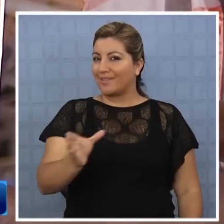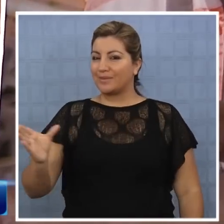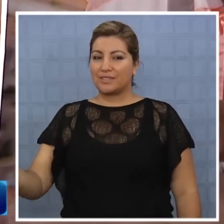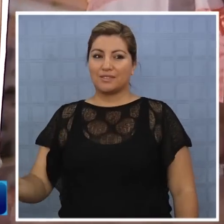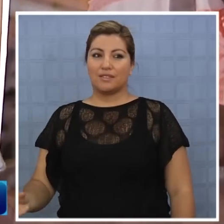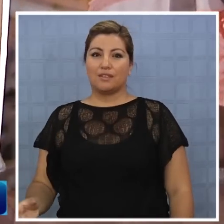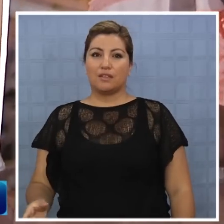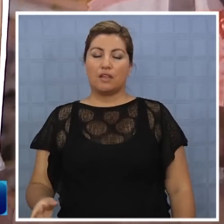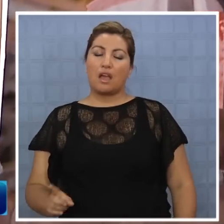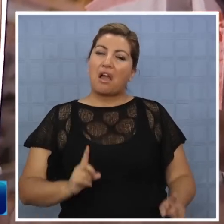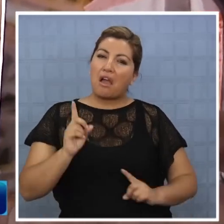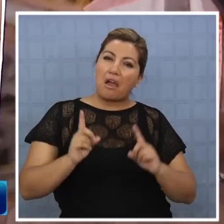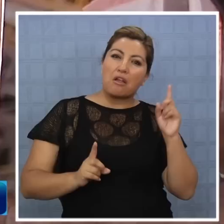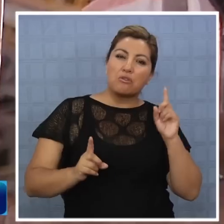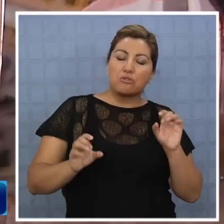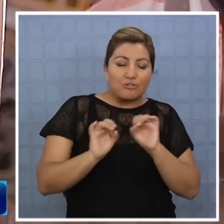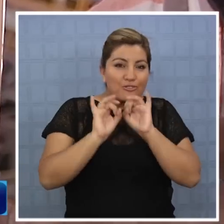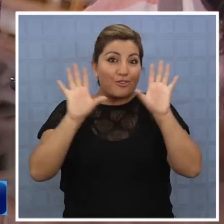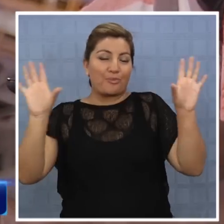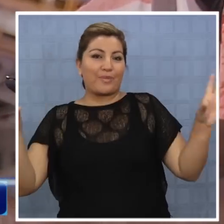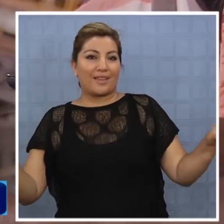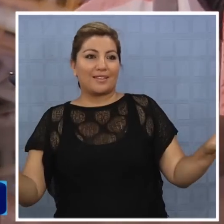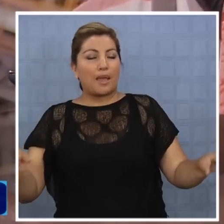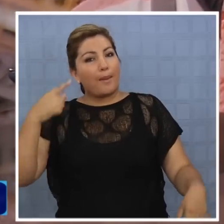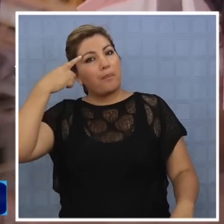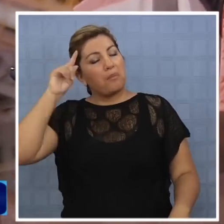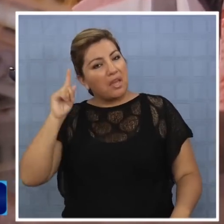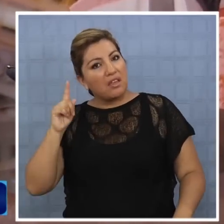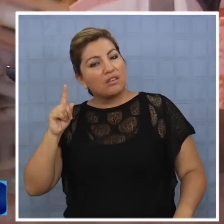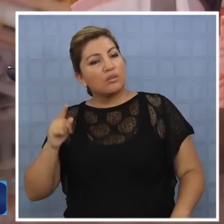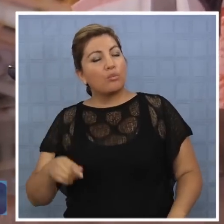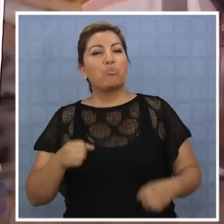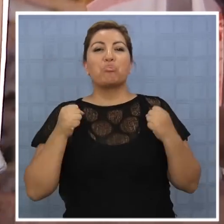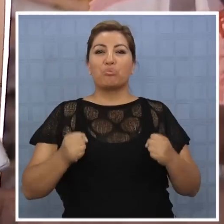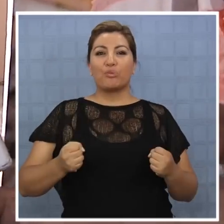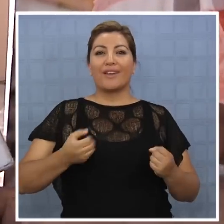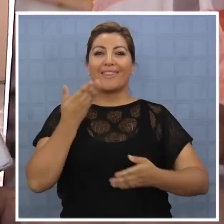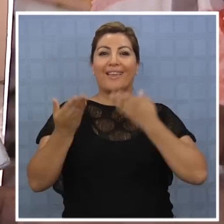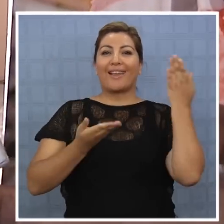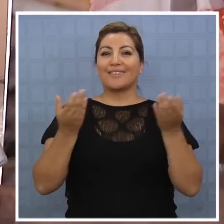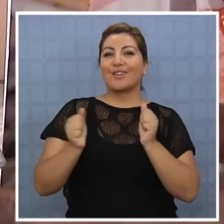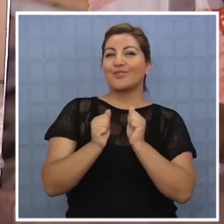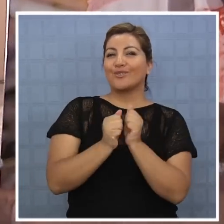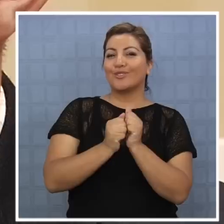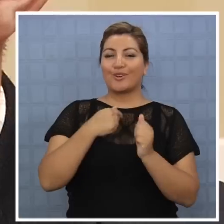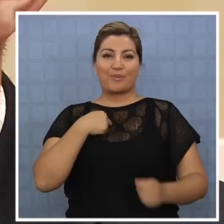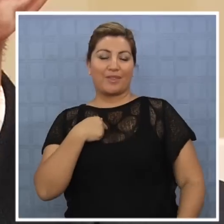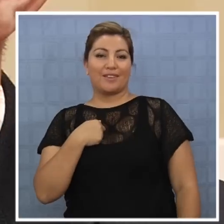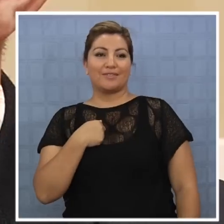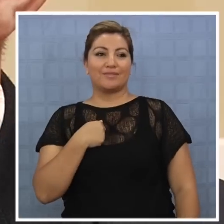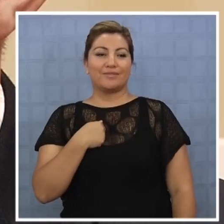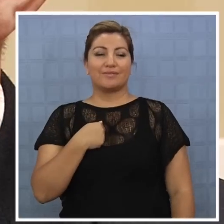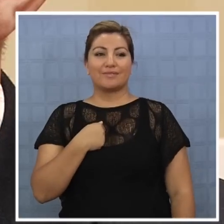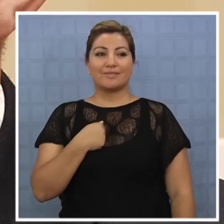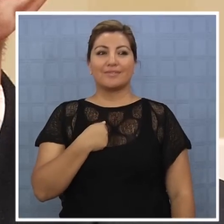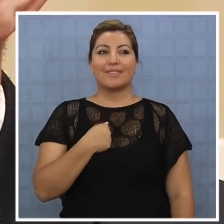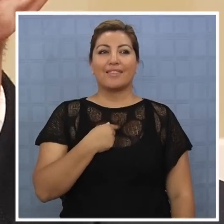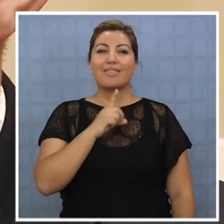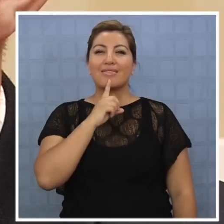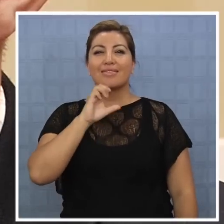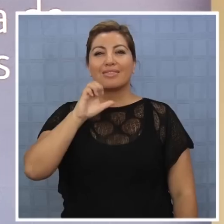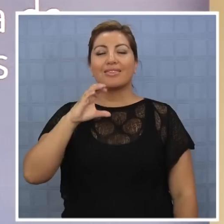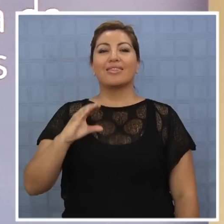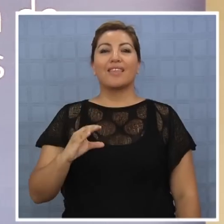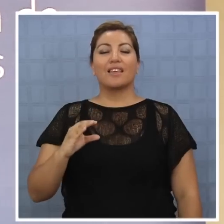que realmente le gusta. Una que otra cosita que es una sorpresa, pero básicamente van a poder cantar conmigo, que es lo que me gusta. La